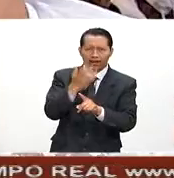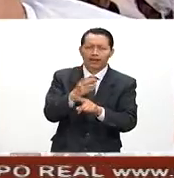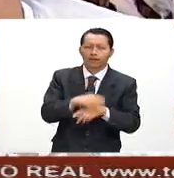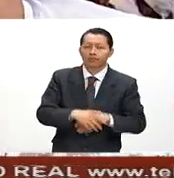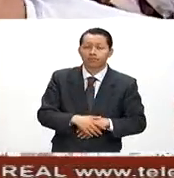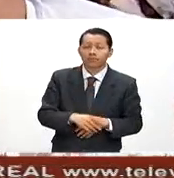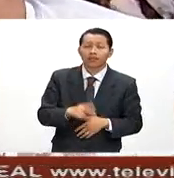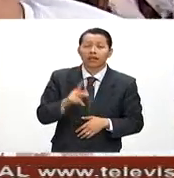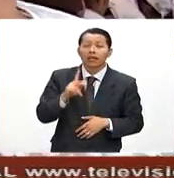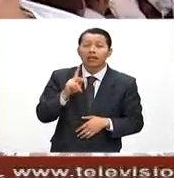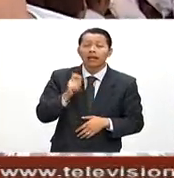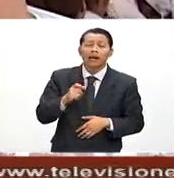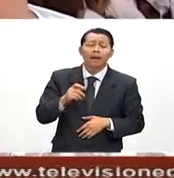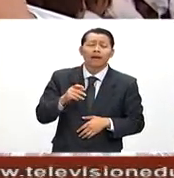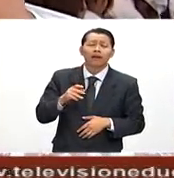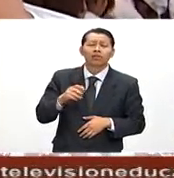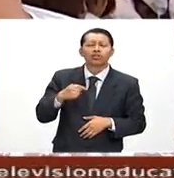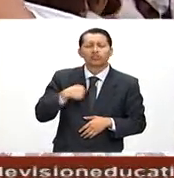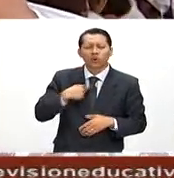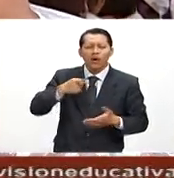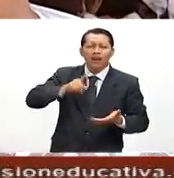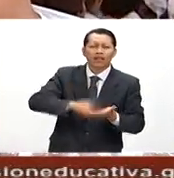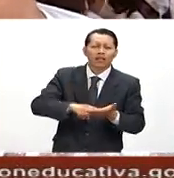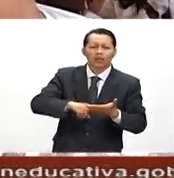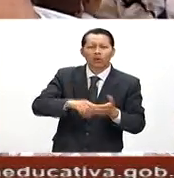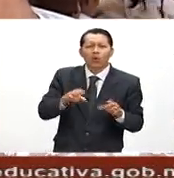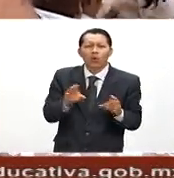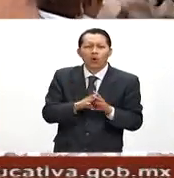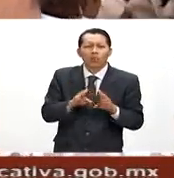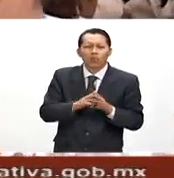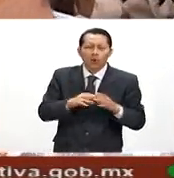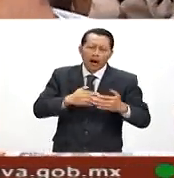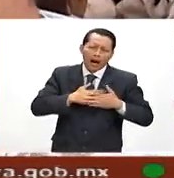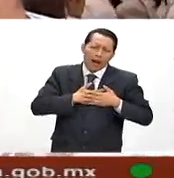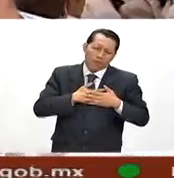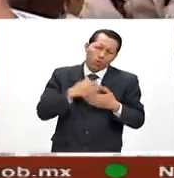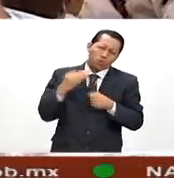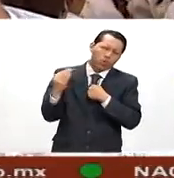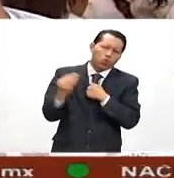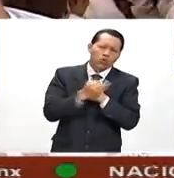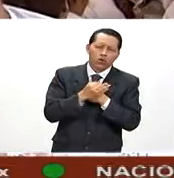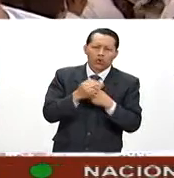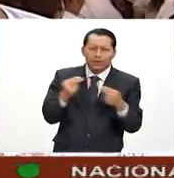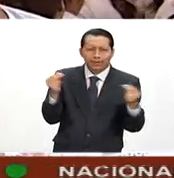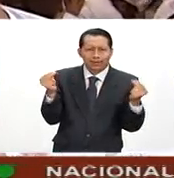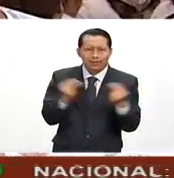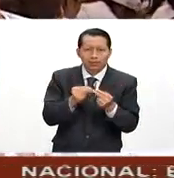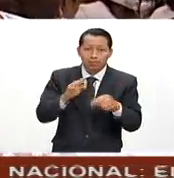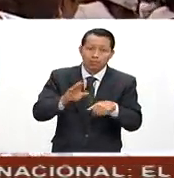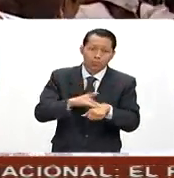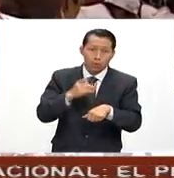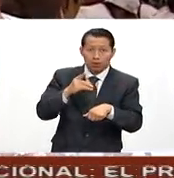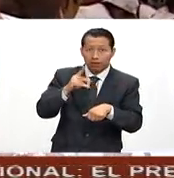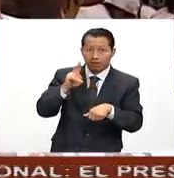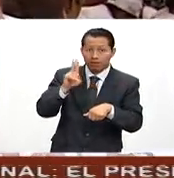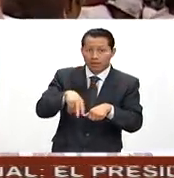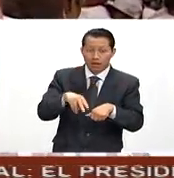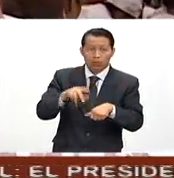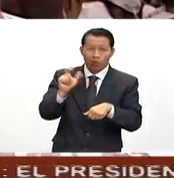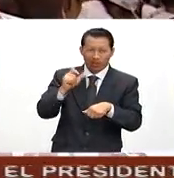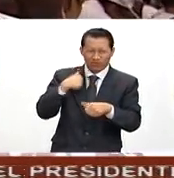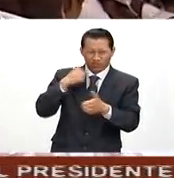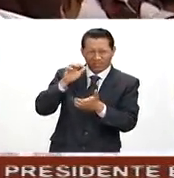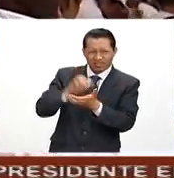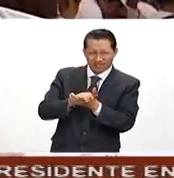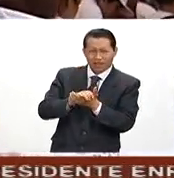El amor más grande que yo necesitaba porque yo pedí de casada, dije a mi